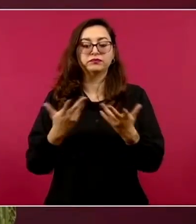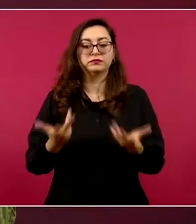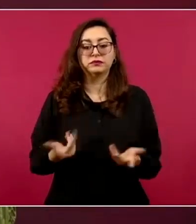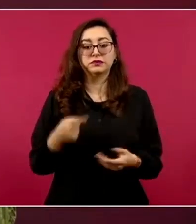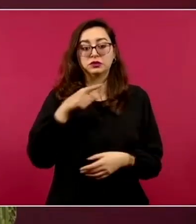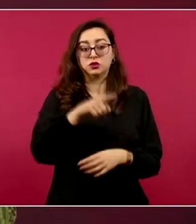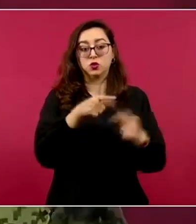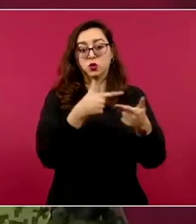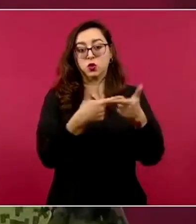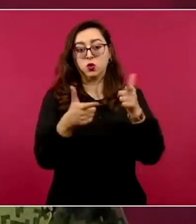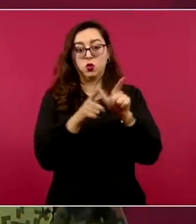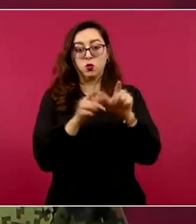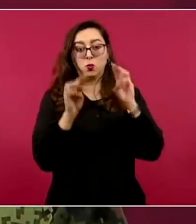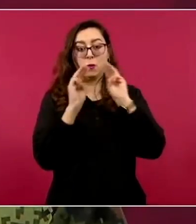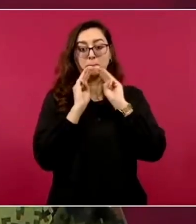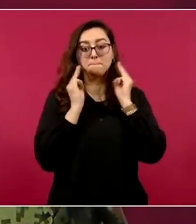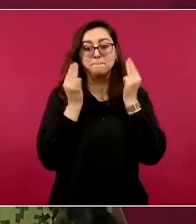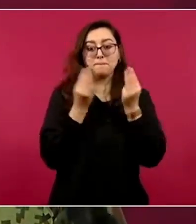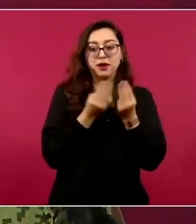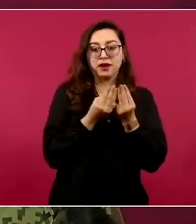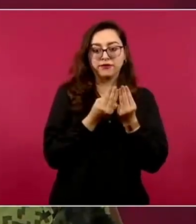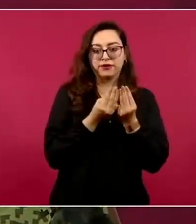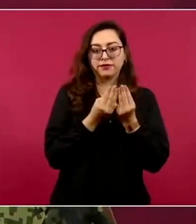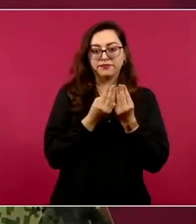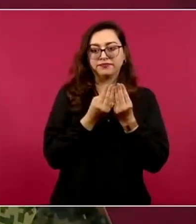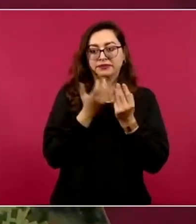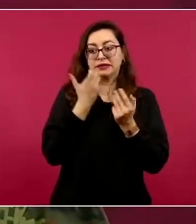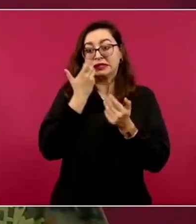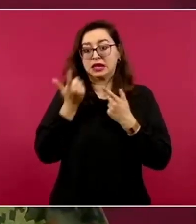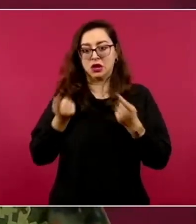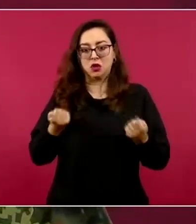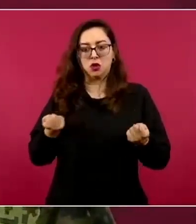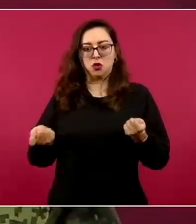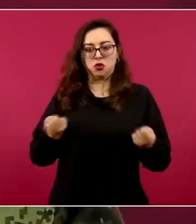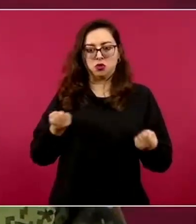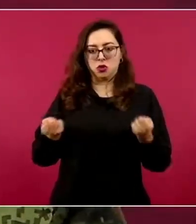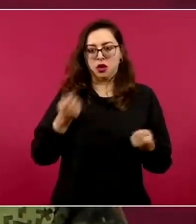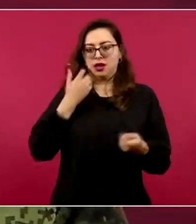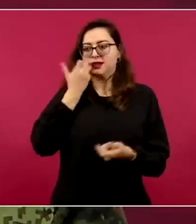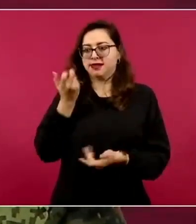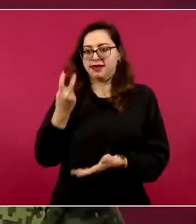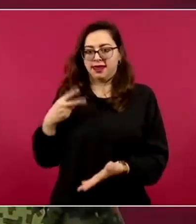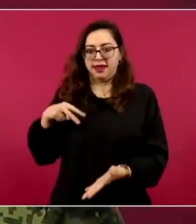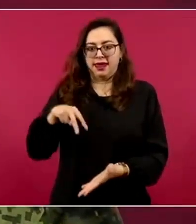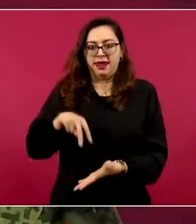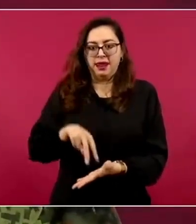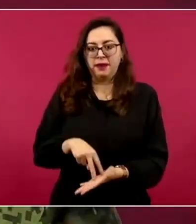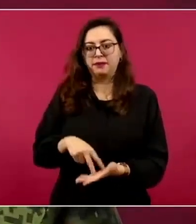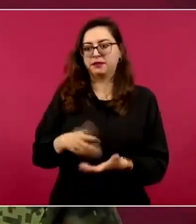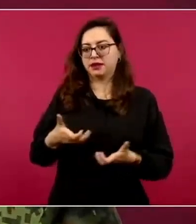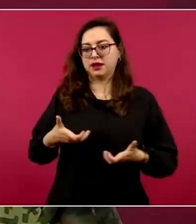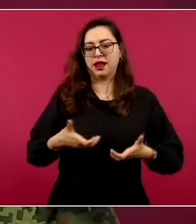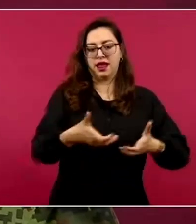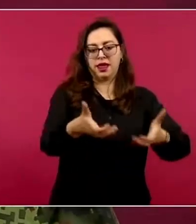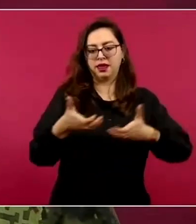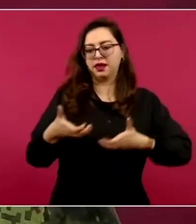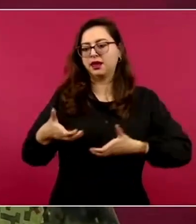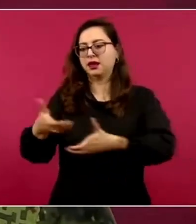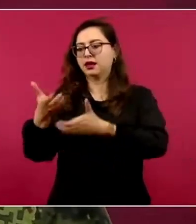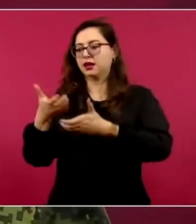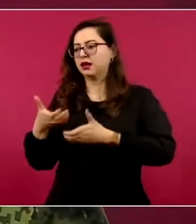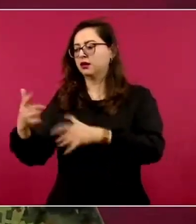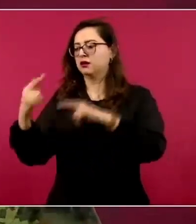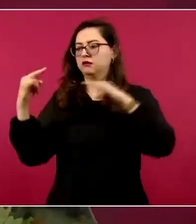delincuenciales quieren mantener la presencia en las rutas por donde pueden transitar